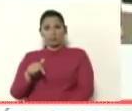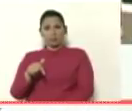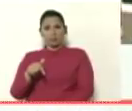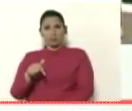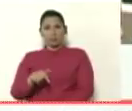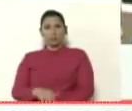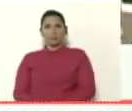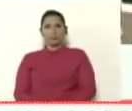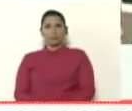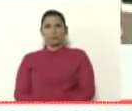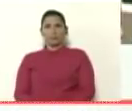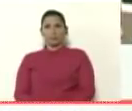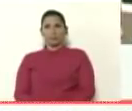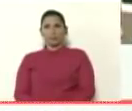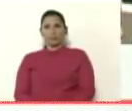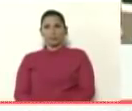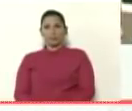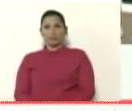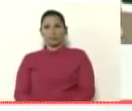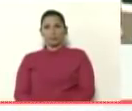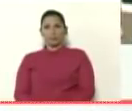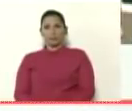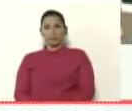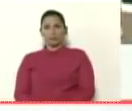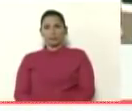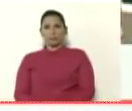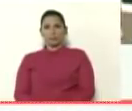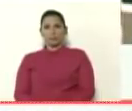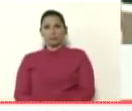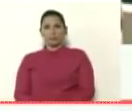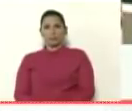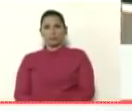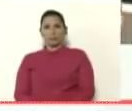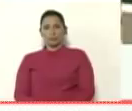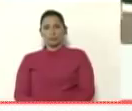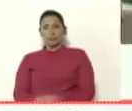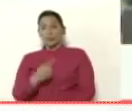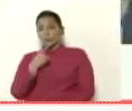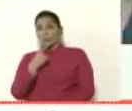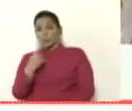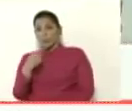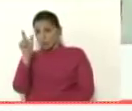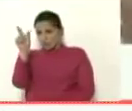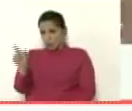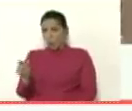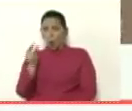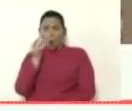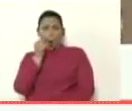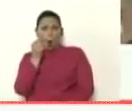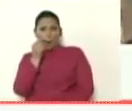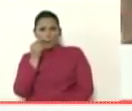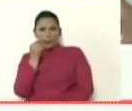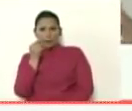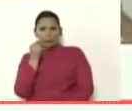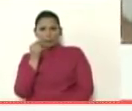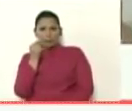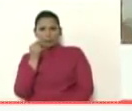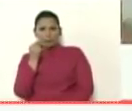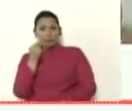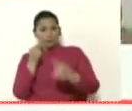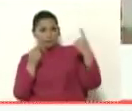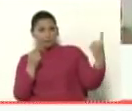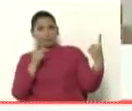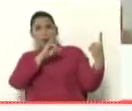dice el señor Marrero al señor Guaidó,